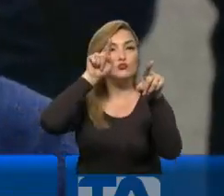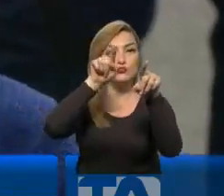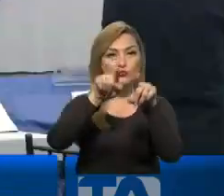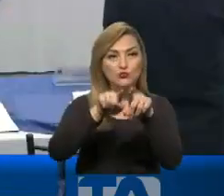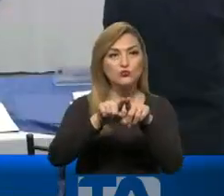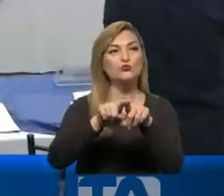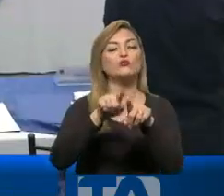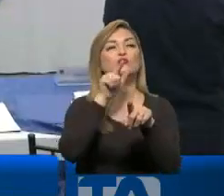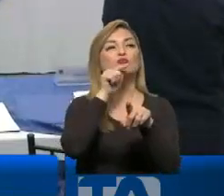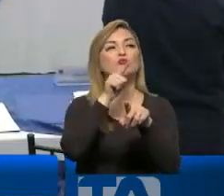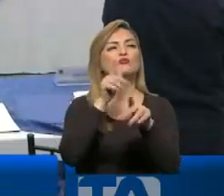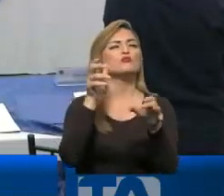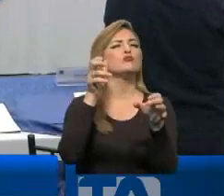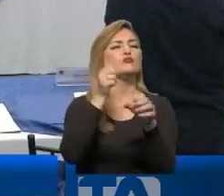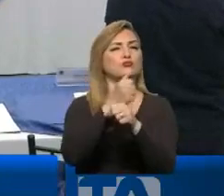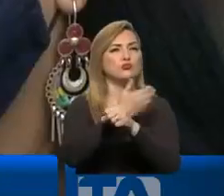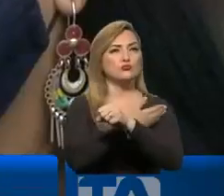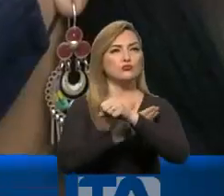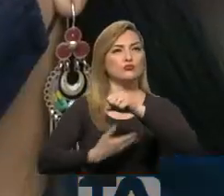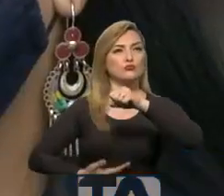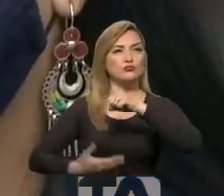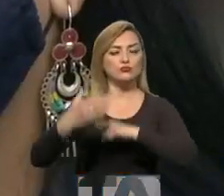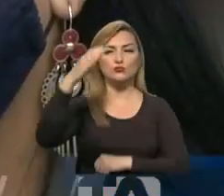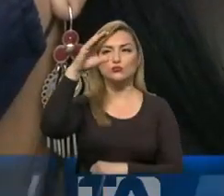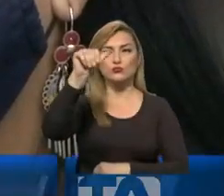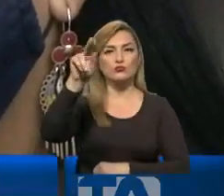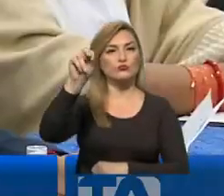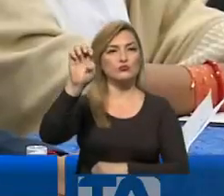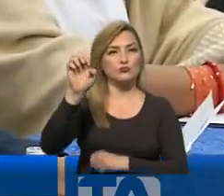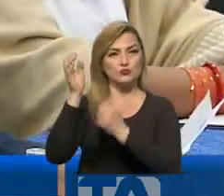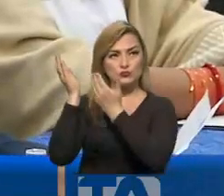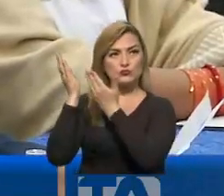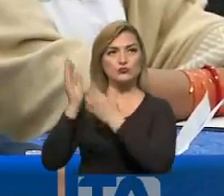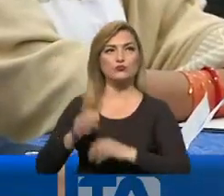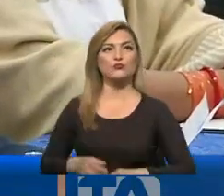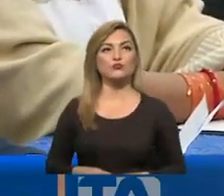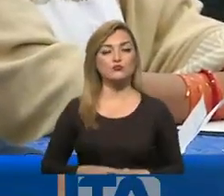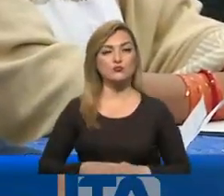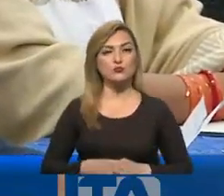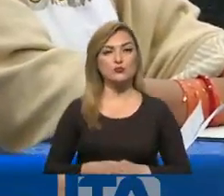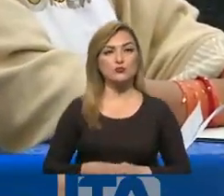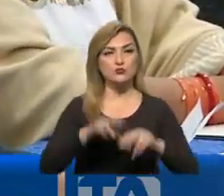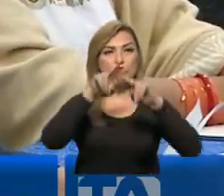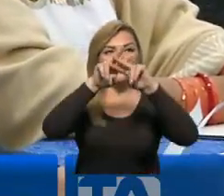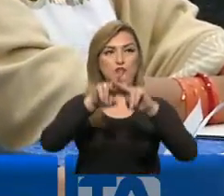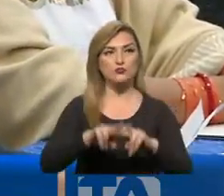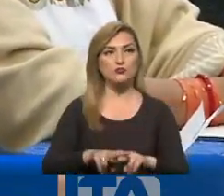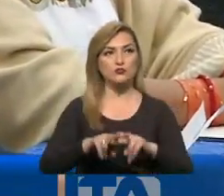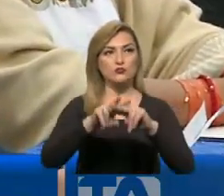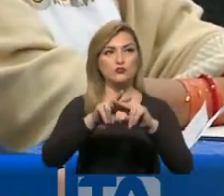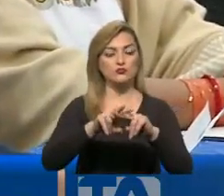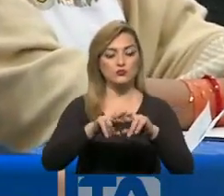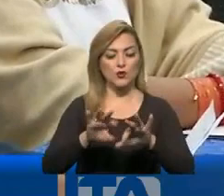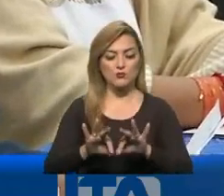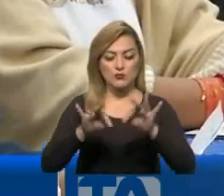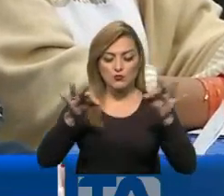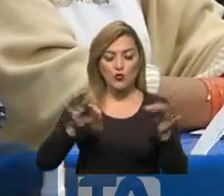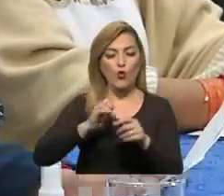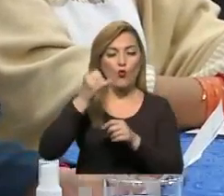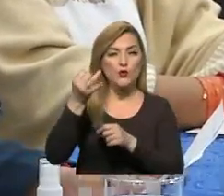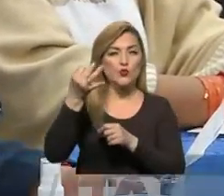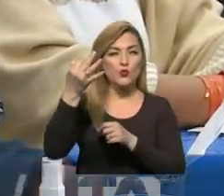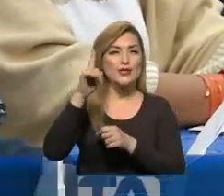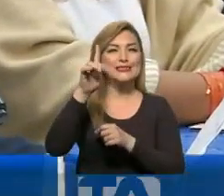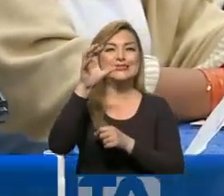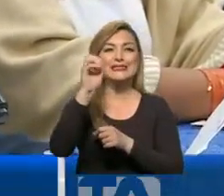condiciones lo hizo la presidenta del CNE, Diana Atamaín. Se revisará el 100% de la votación de la